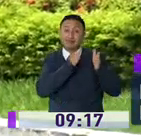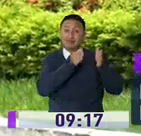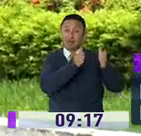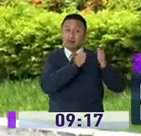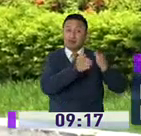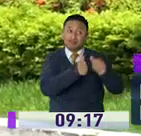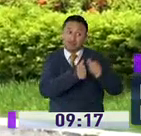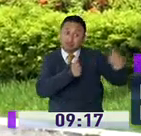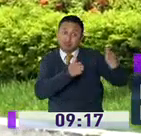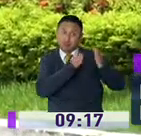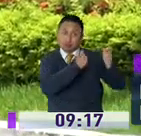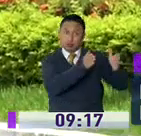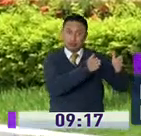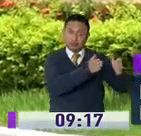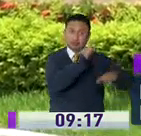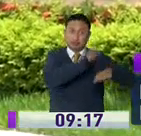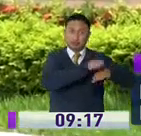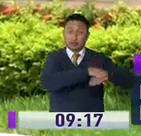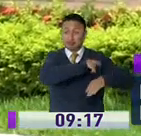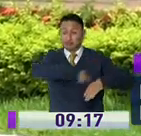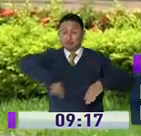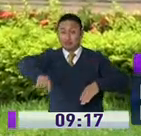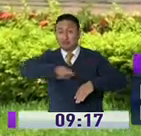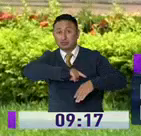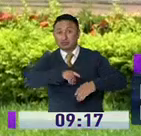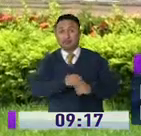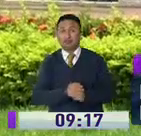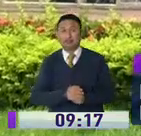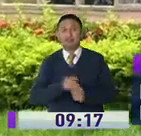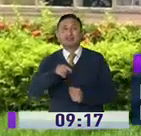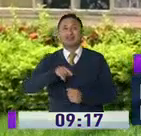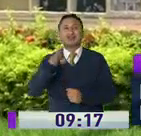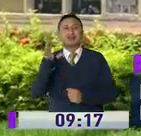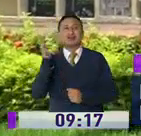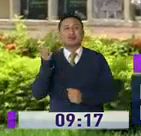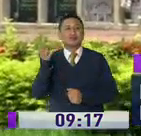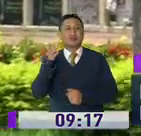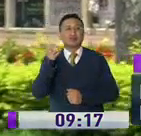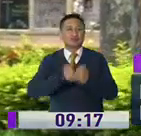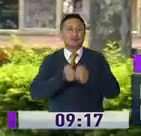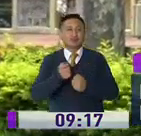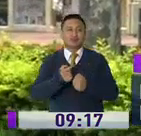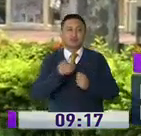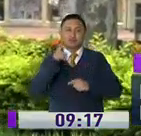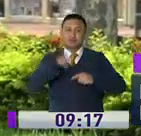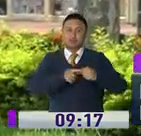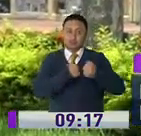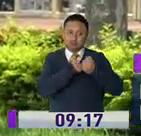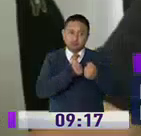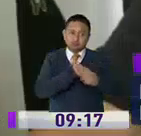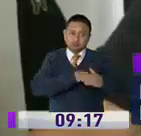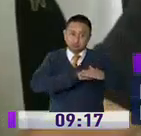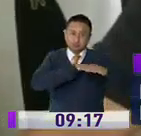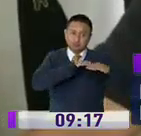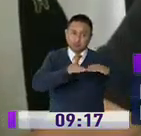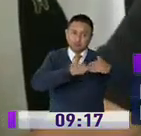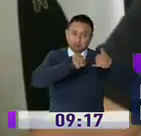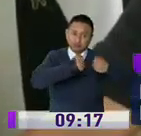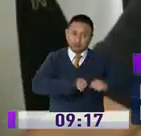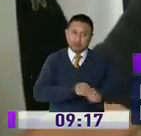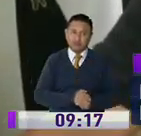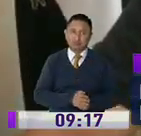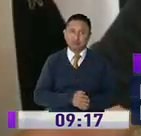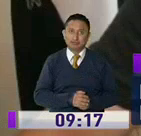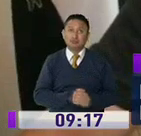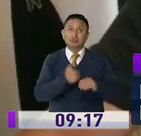alejado de la ciudad, porque debido a que el nivel freático de la ciudad es alto, sería imposible sepultarlos en tierra. Y las autoridades de